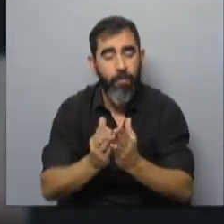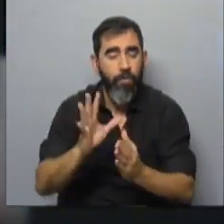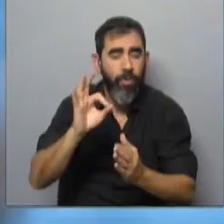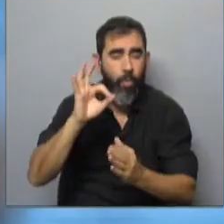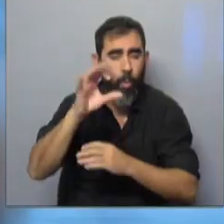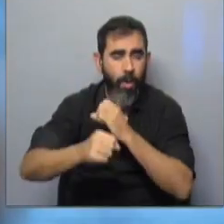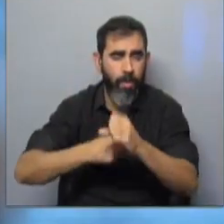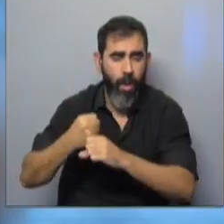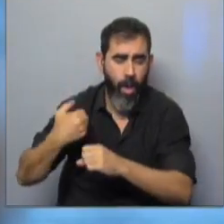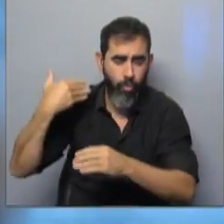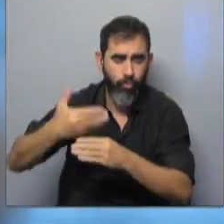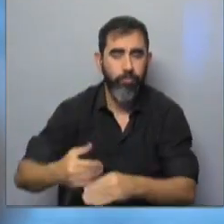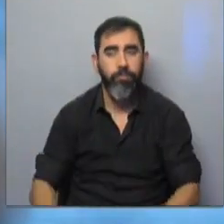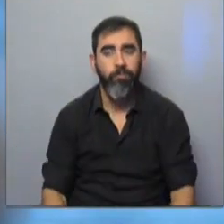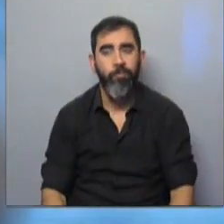años.